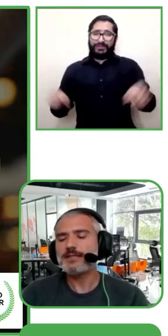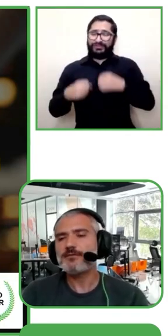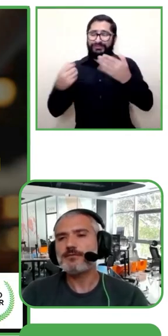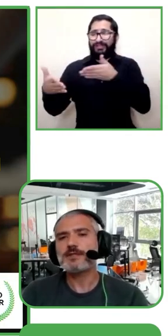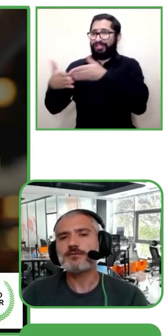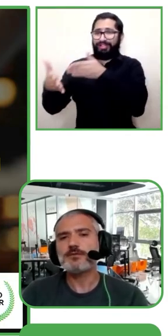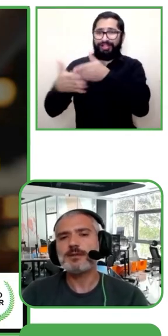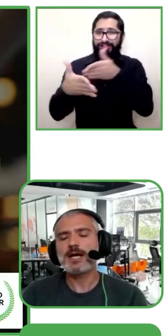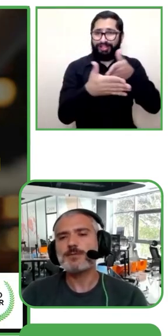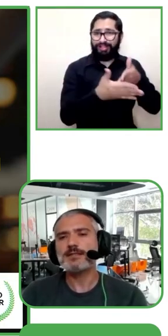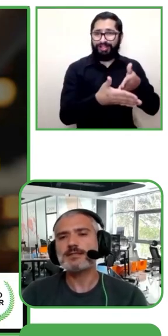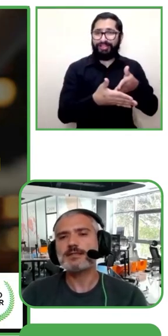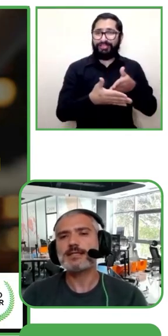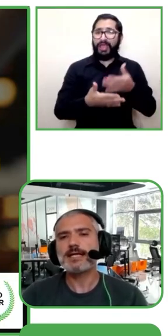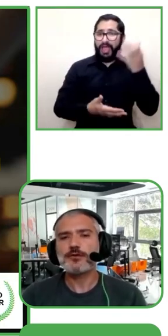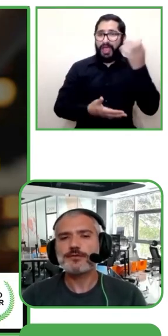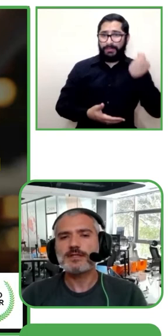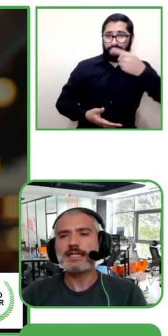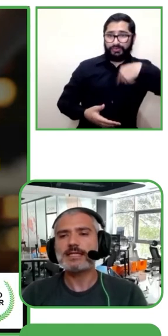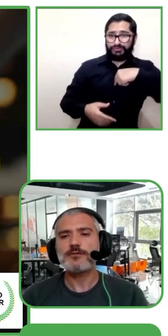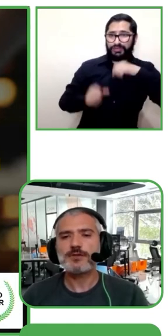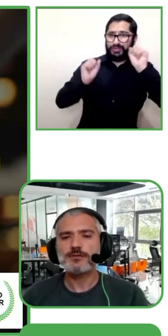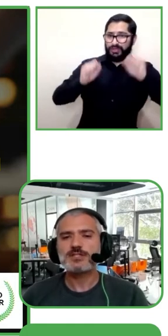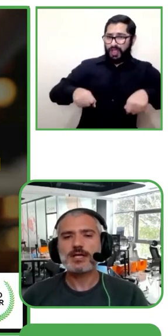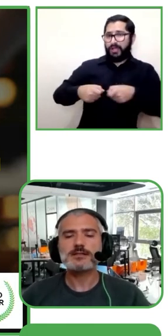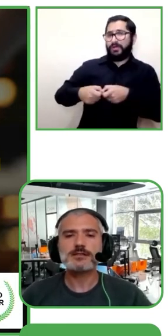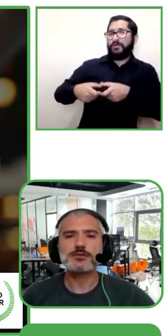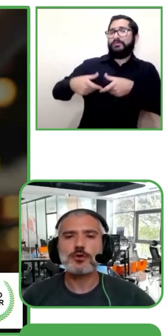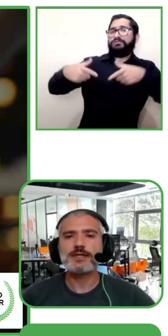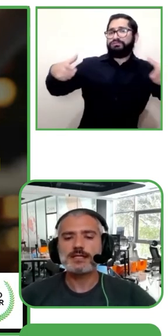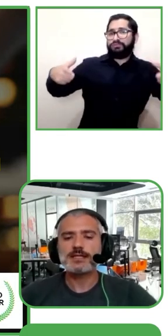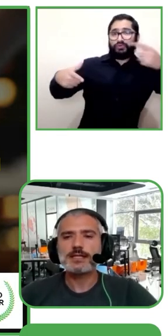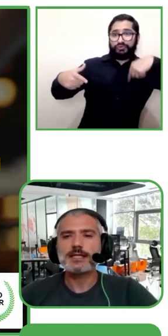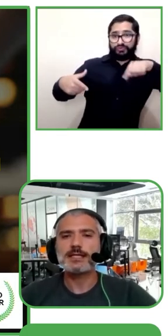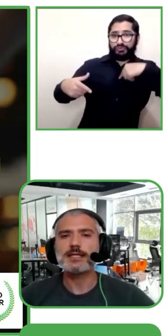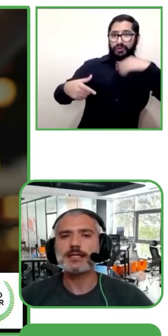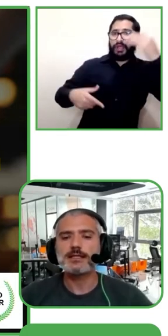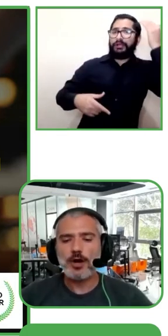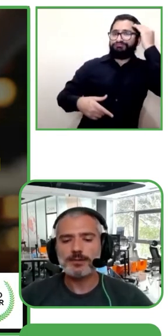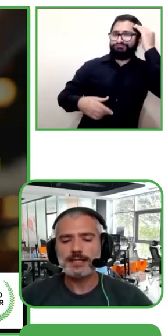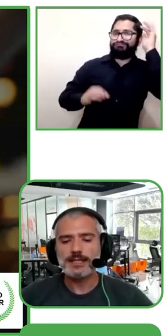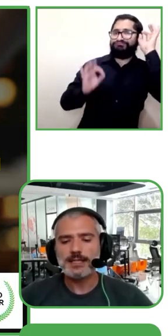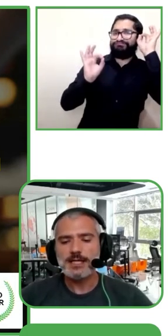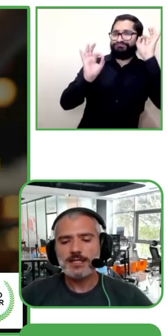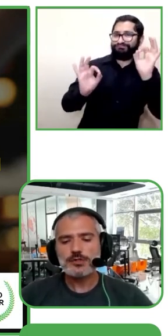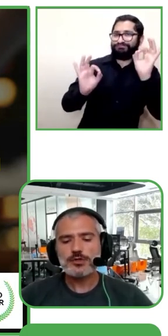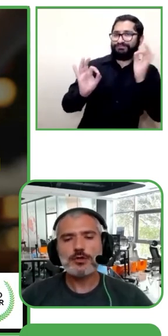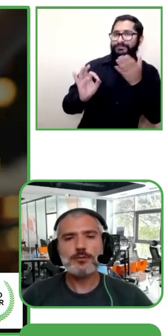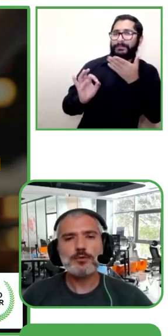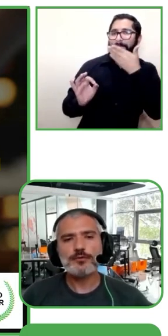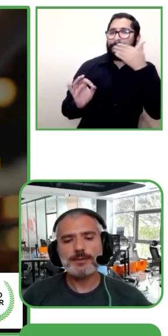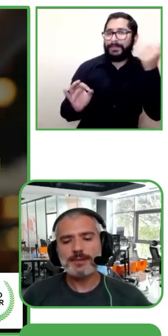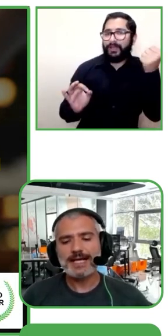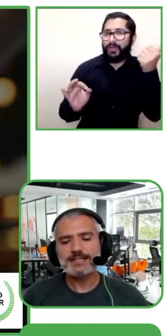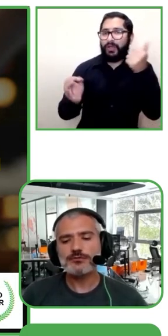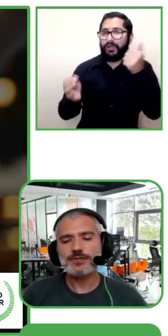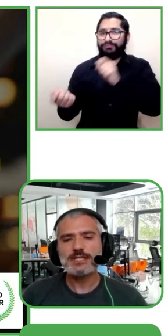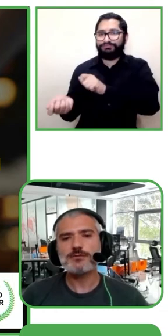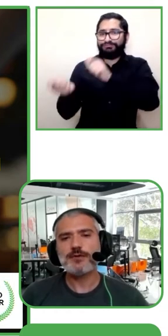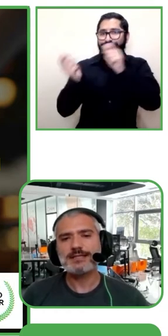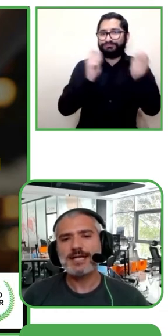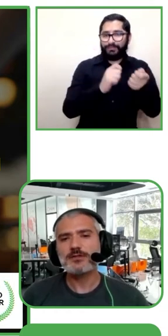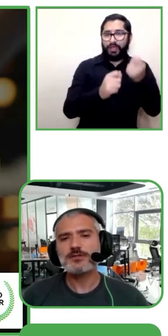así que creemos que va a ser mucho mejor para fin de año vamos a seguir creciendo